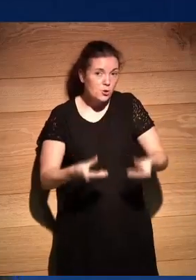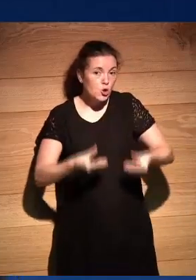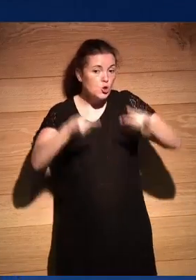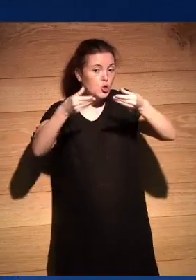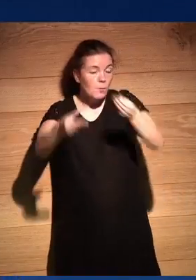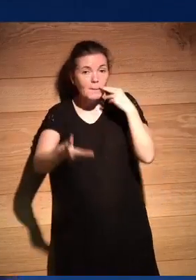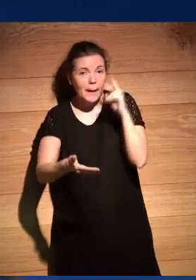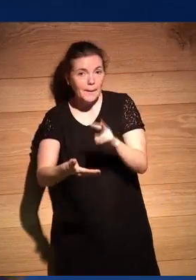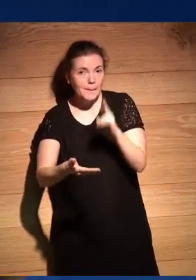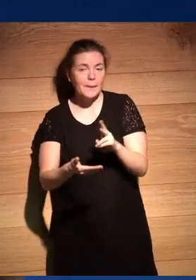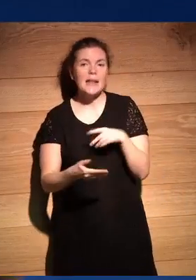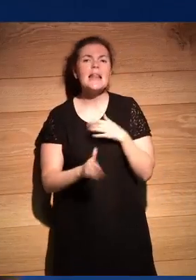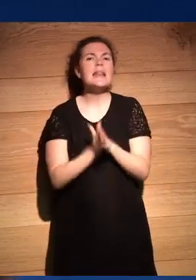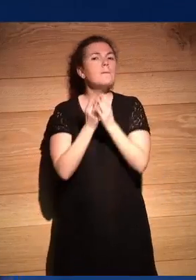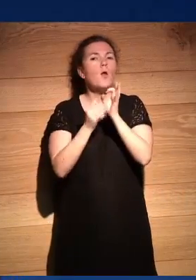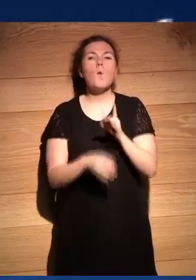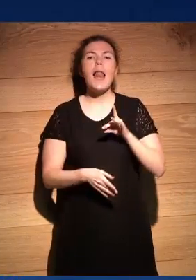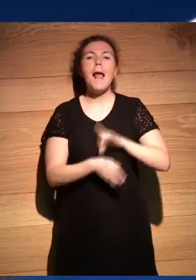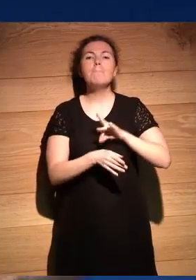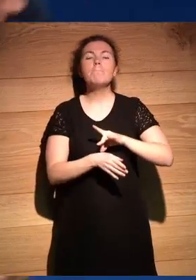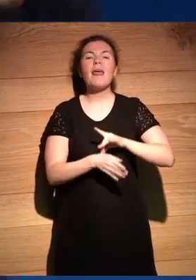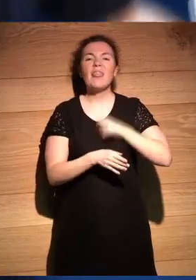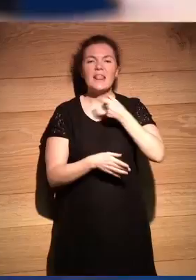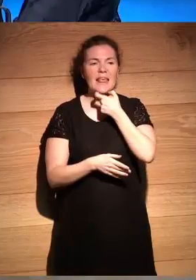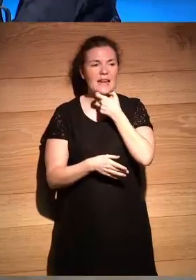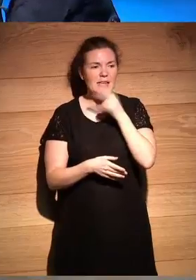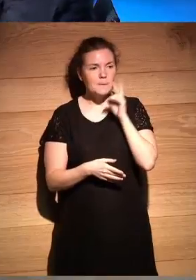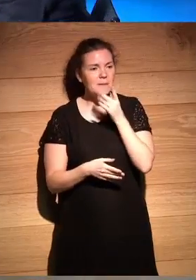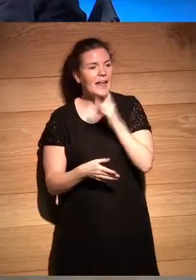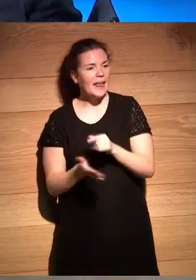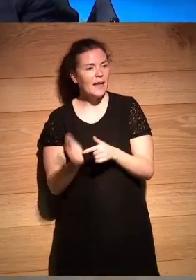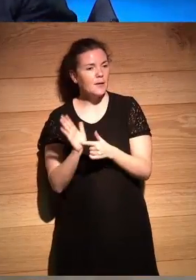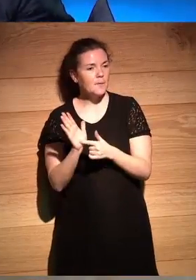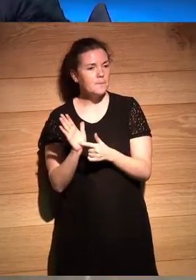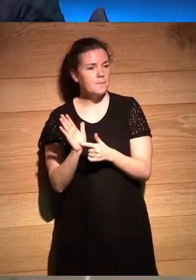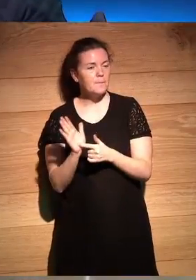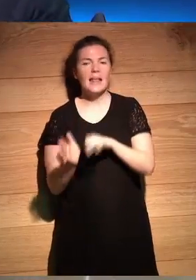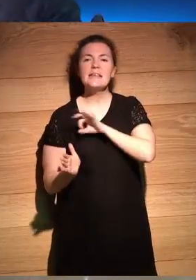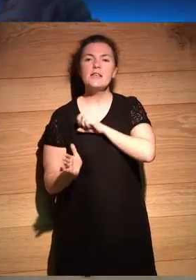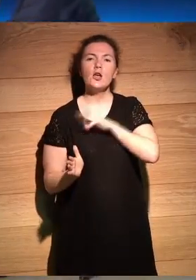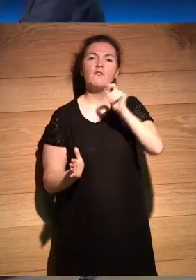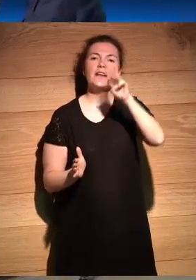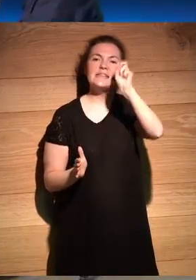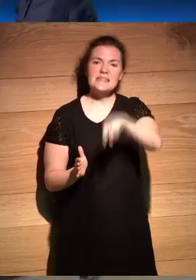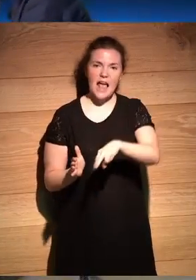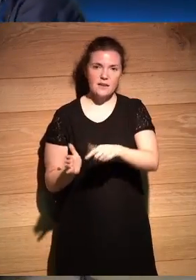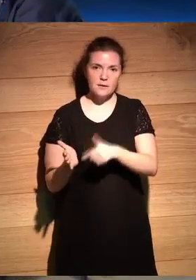parece el libro del paciente inglés está lleno de mire quién está aquí el señor Fresan joder